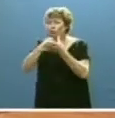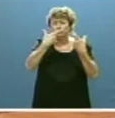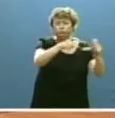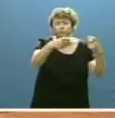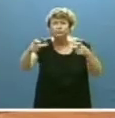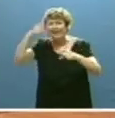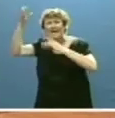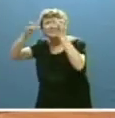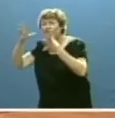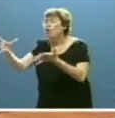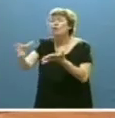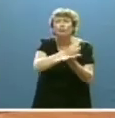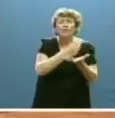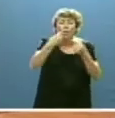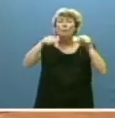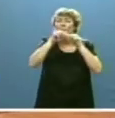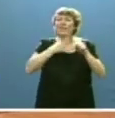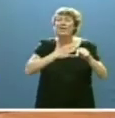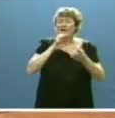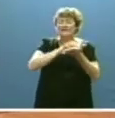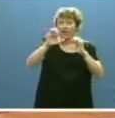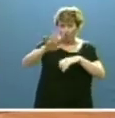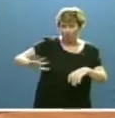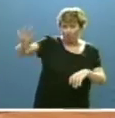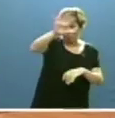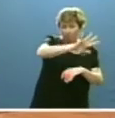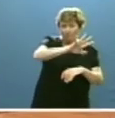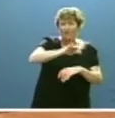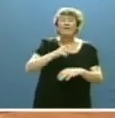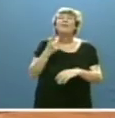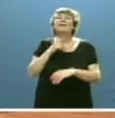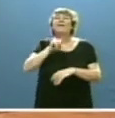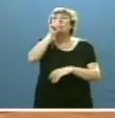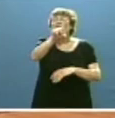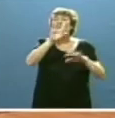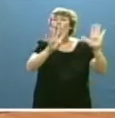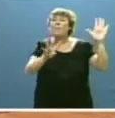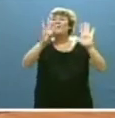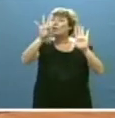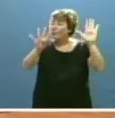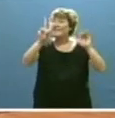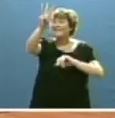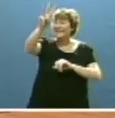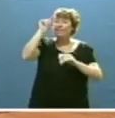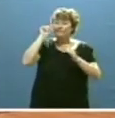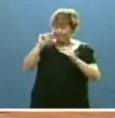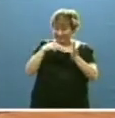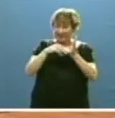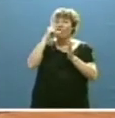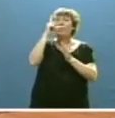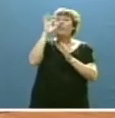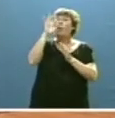actividad y a todas las provincias de la comunidad. La cifra de 193.004 parados registrados